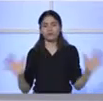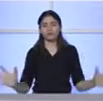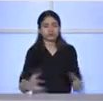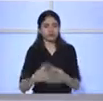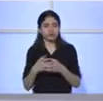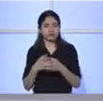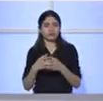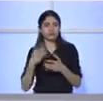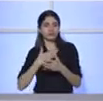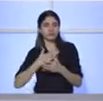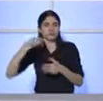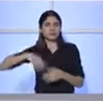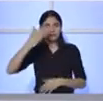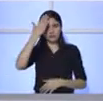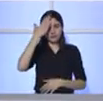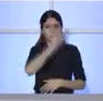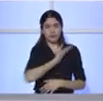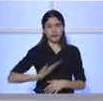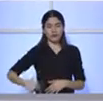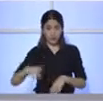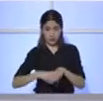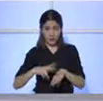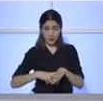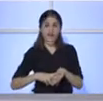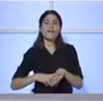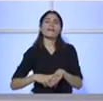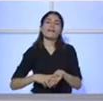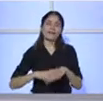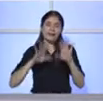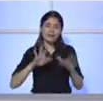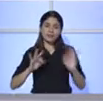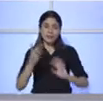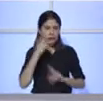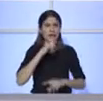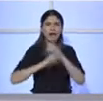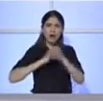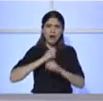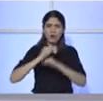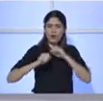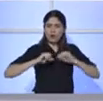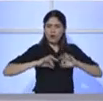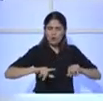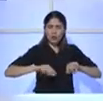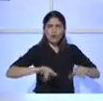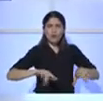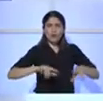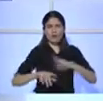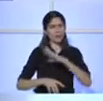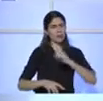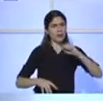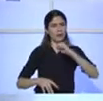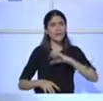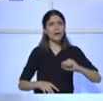procesos para que realmente los resultados sean más rápidos, prontos y económicos para el Estado paraguayo? Justamente con la gestión y con la